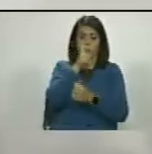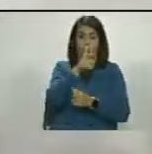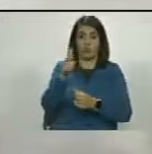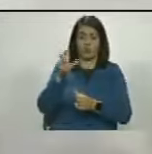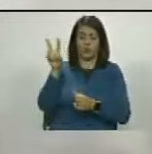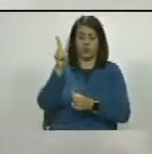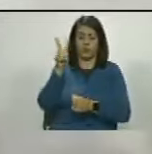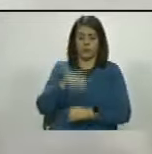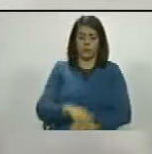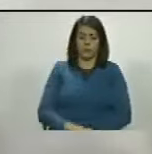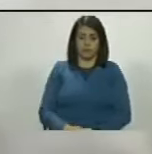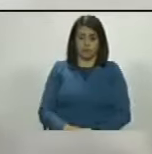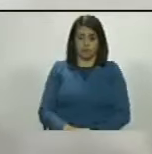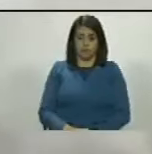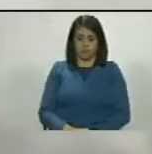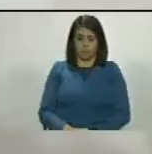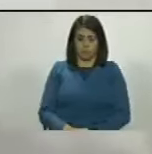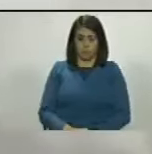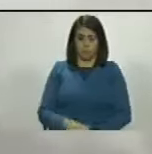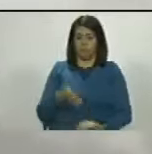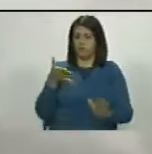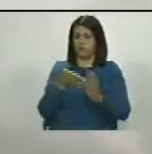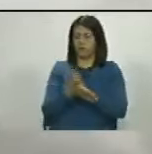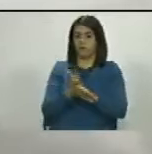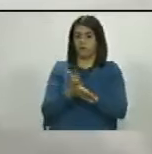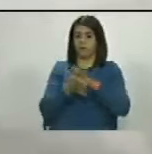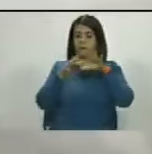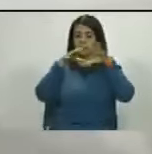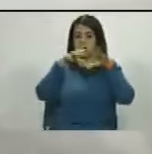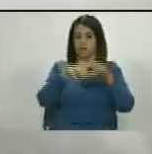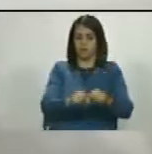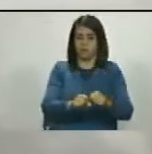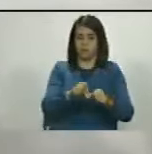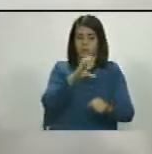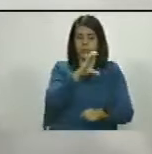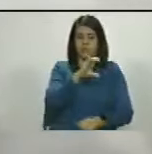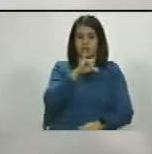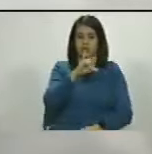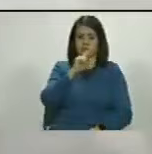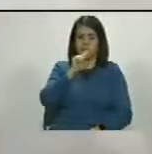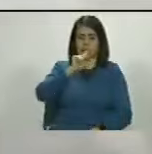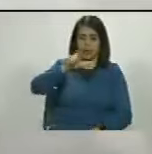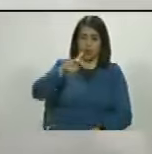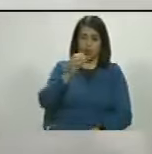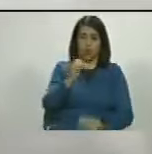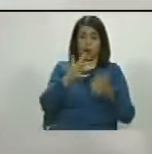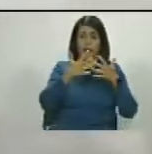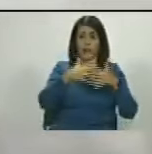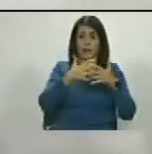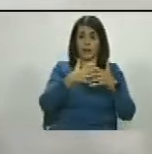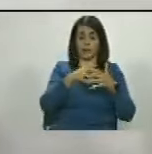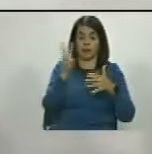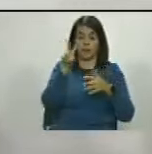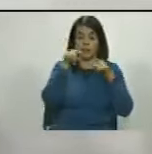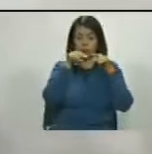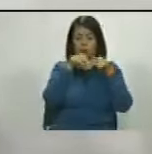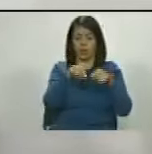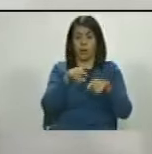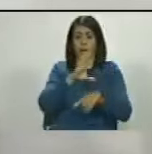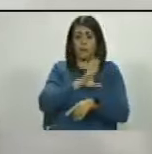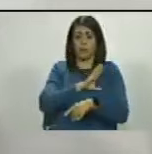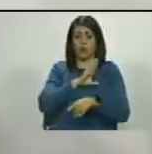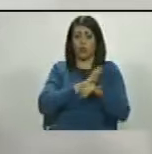venezolano. sobre el embargo a CITGO, empresa venezolana, empresa